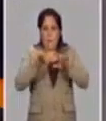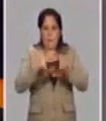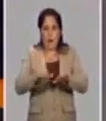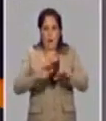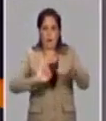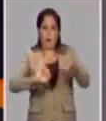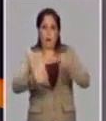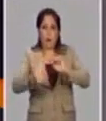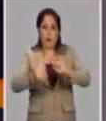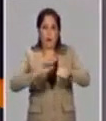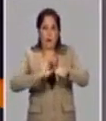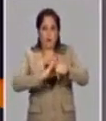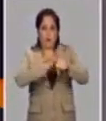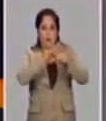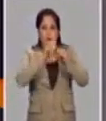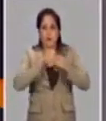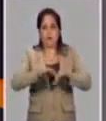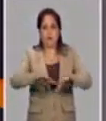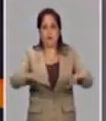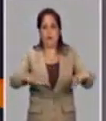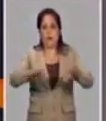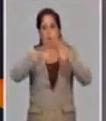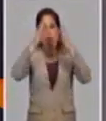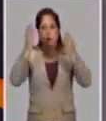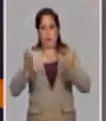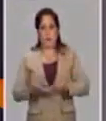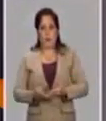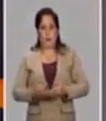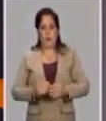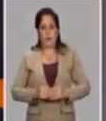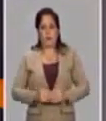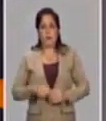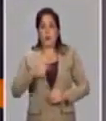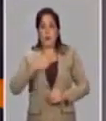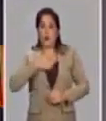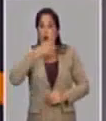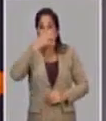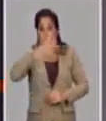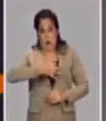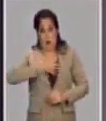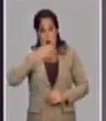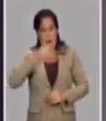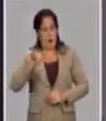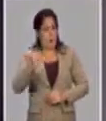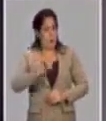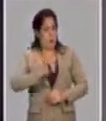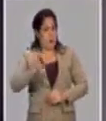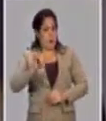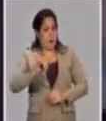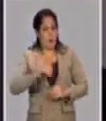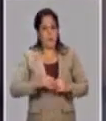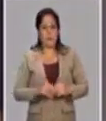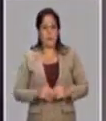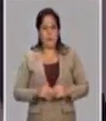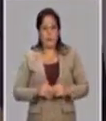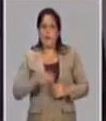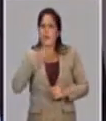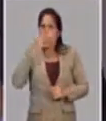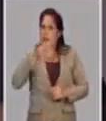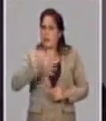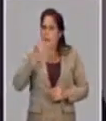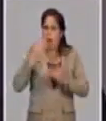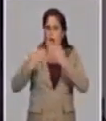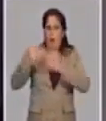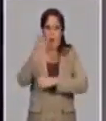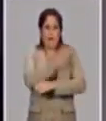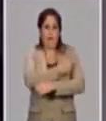detener o a controlar la pandemia a nivel global. Yo debo decir también que... Bueno, se